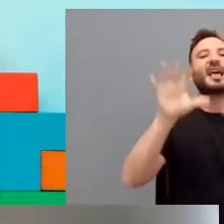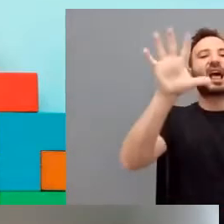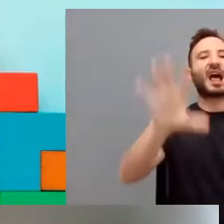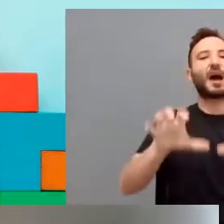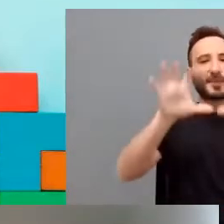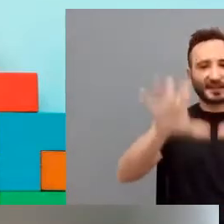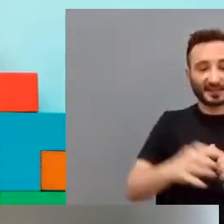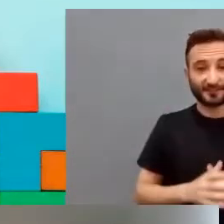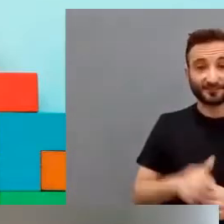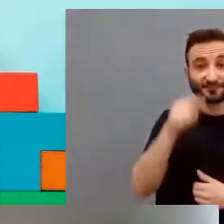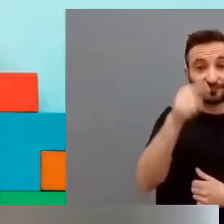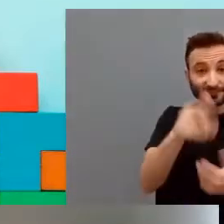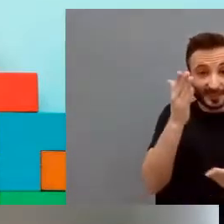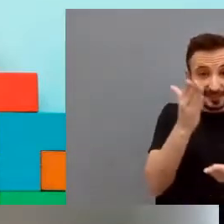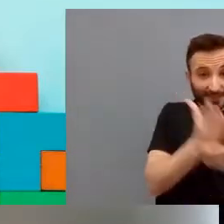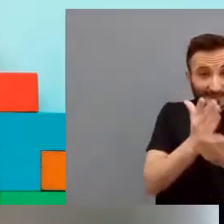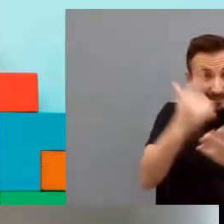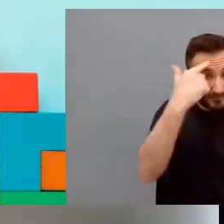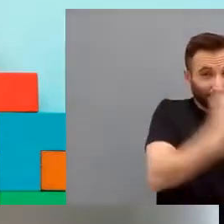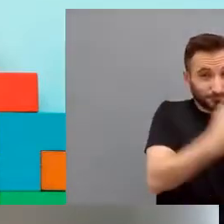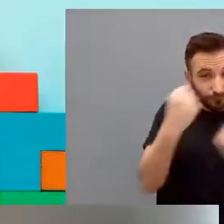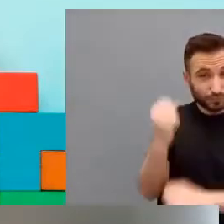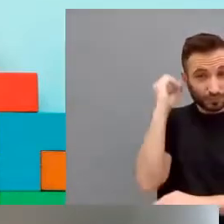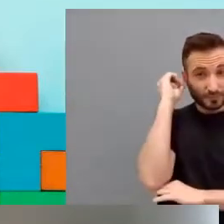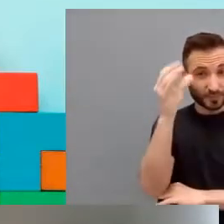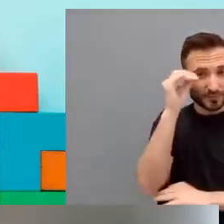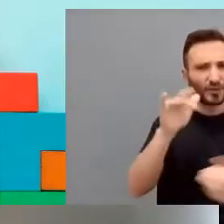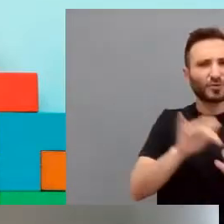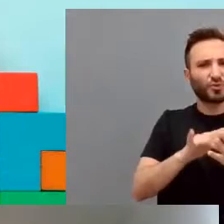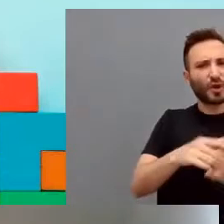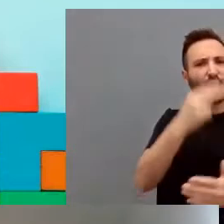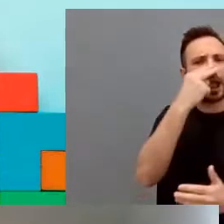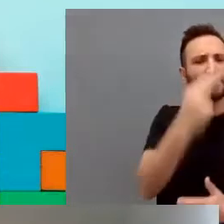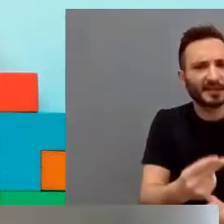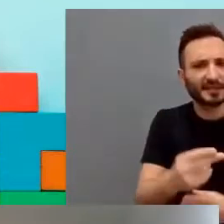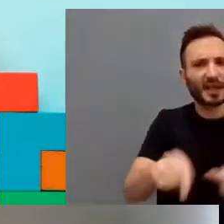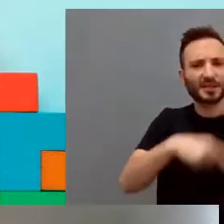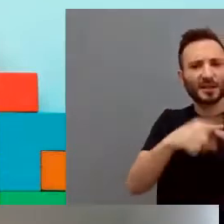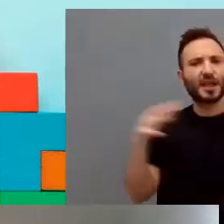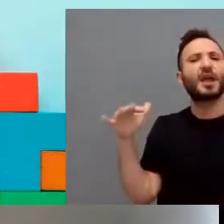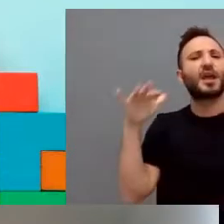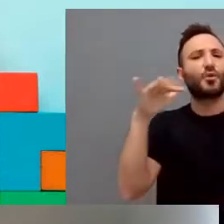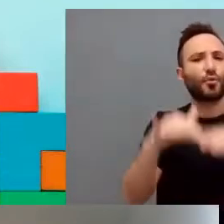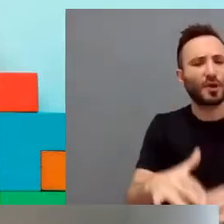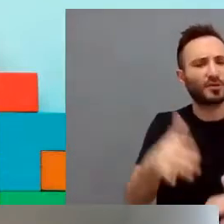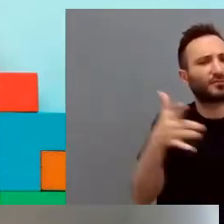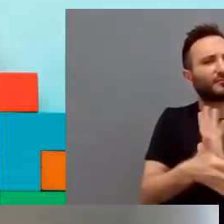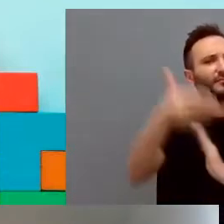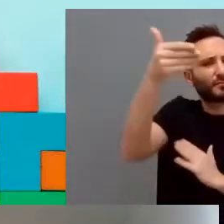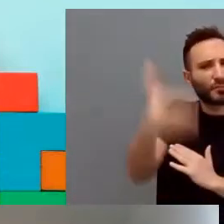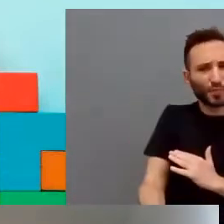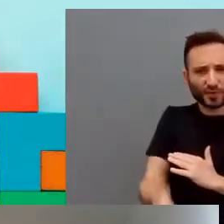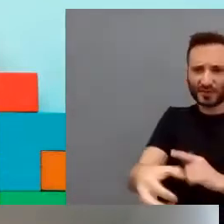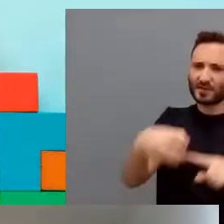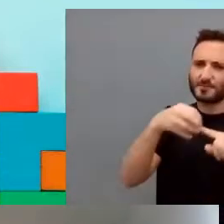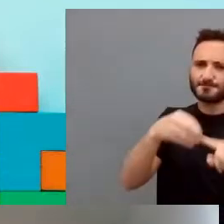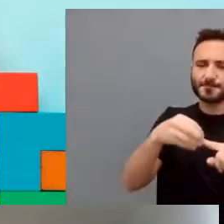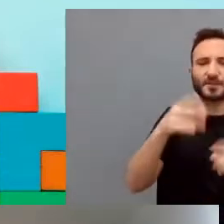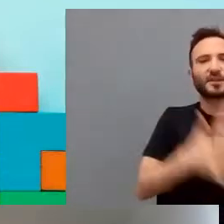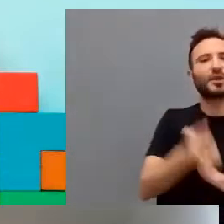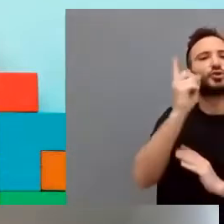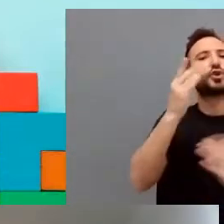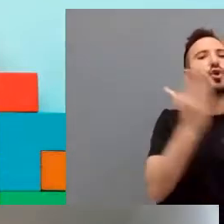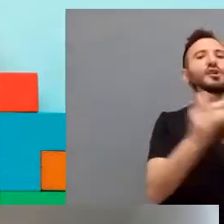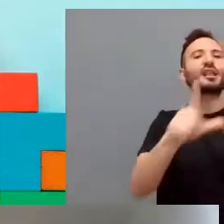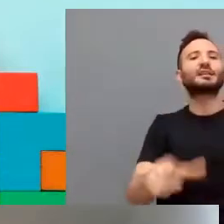A estas masterclass les hemos añadido experiencias, visitas y encuentros porque es imprescindible. No solo basta con estudiarlo